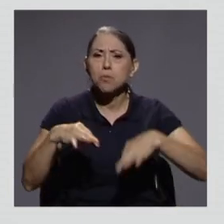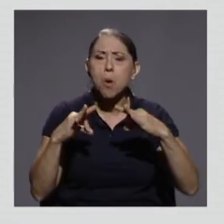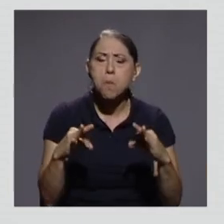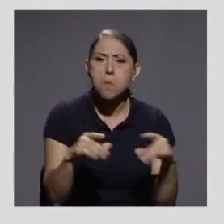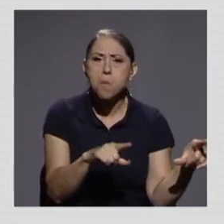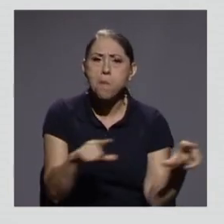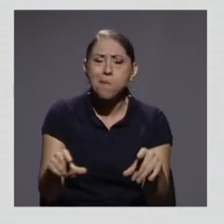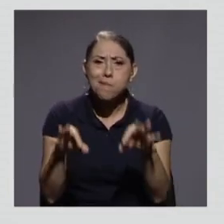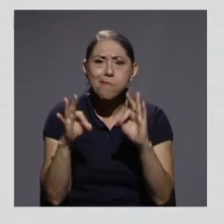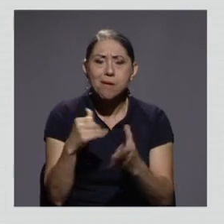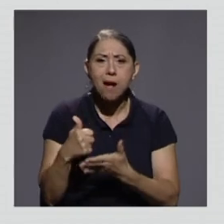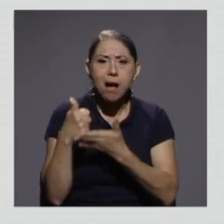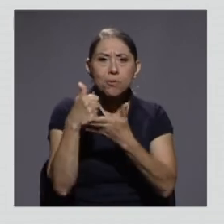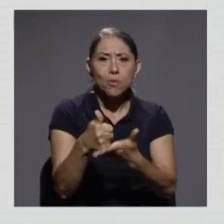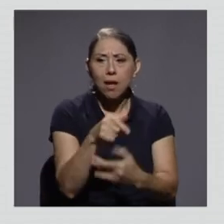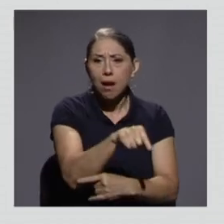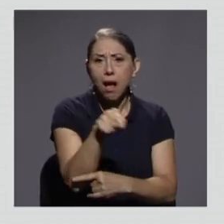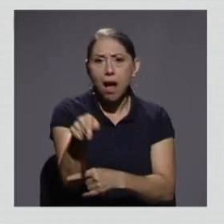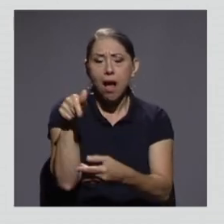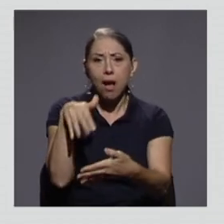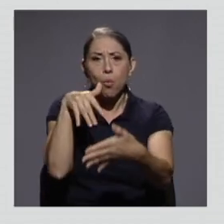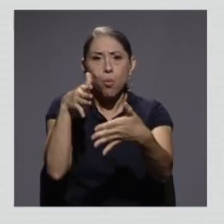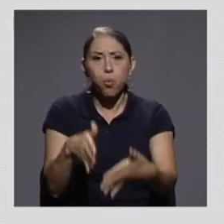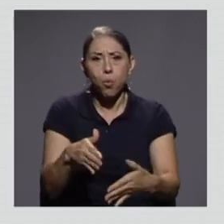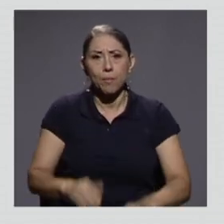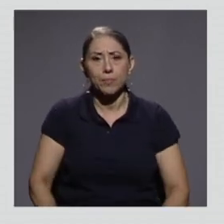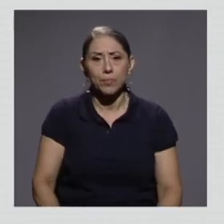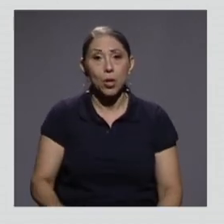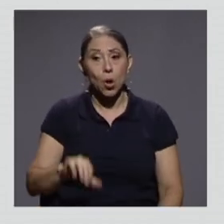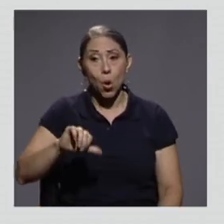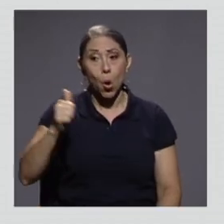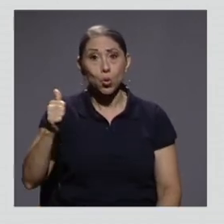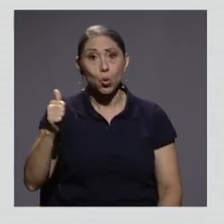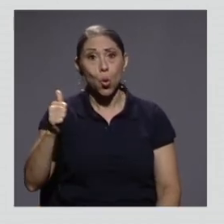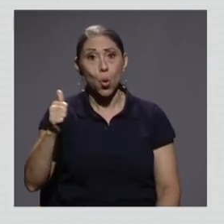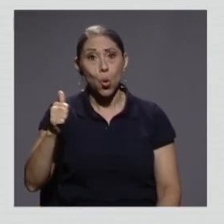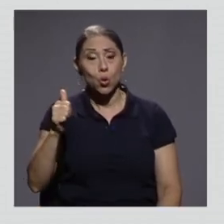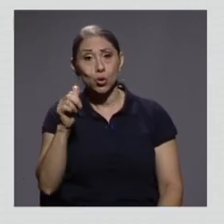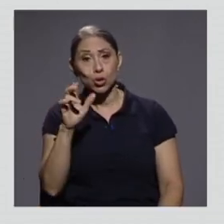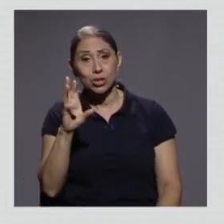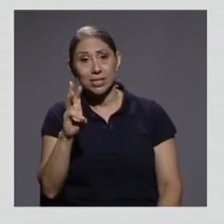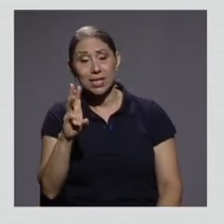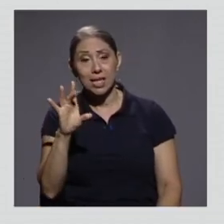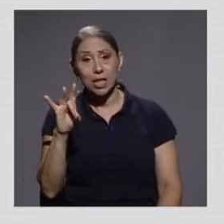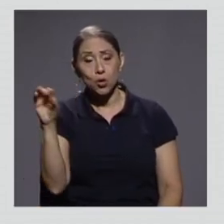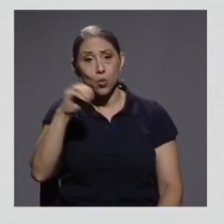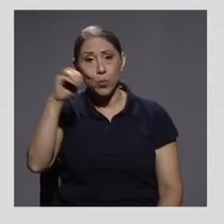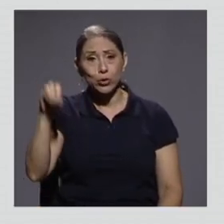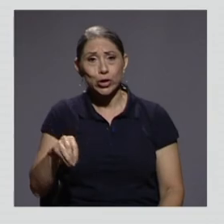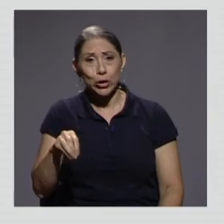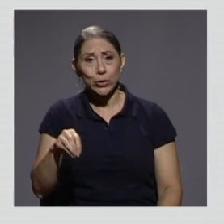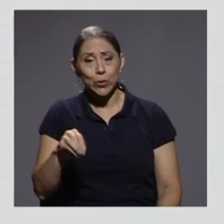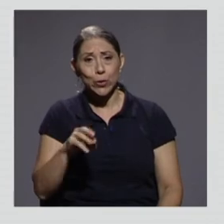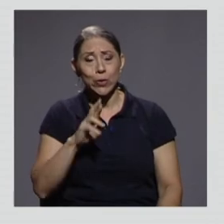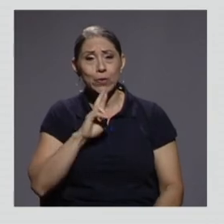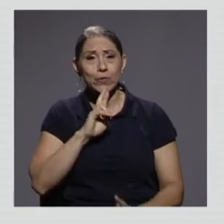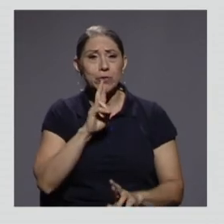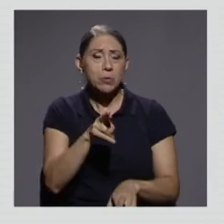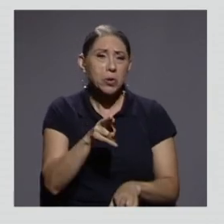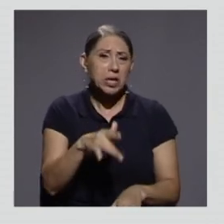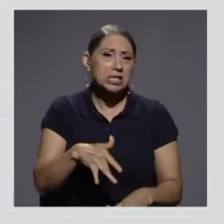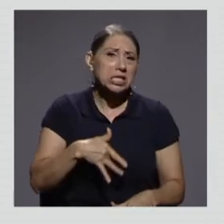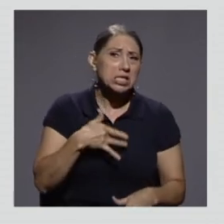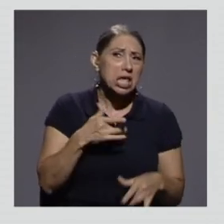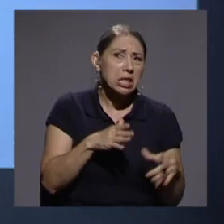con esas tareas. El restante 68% dice algo, poco